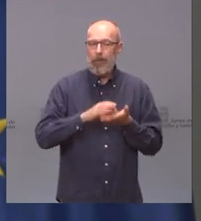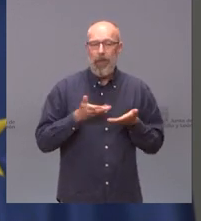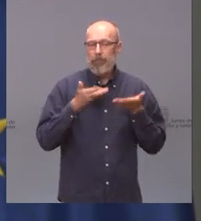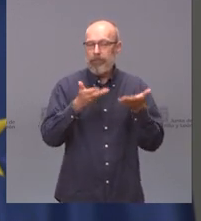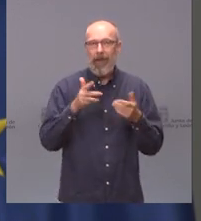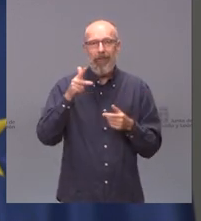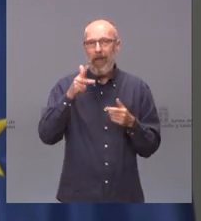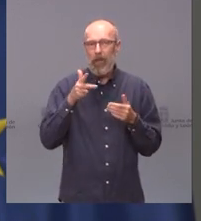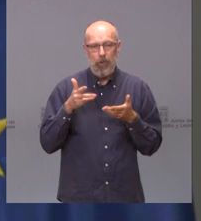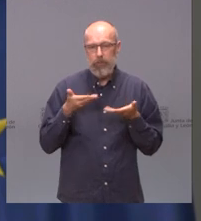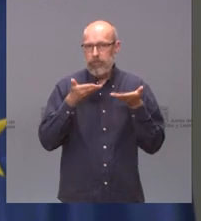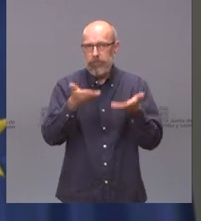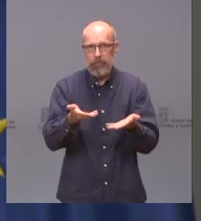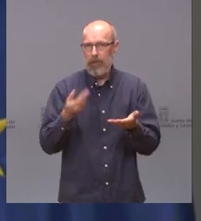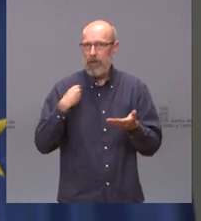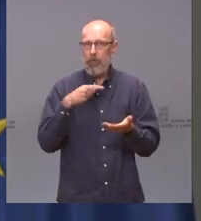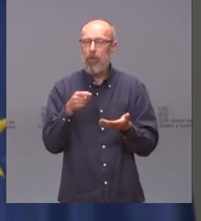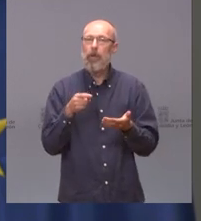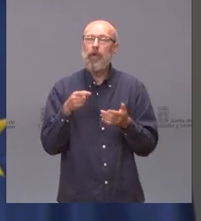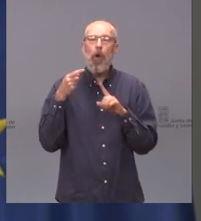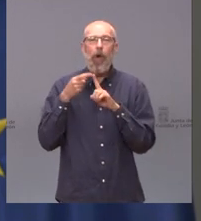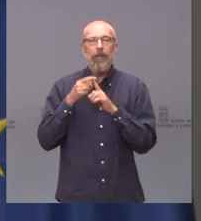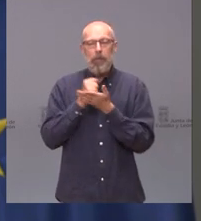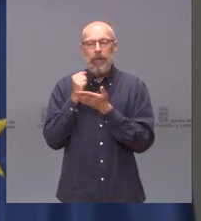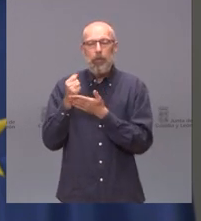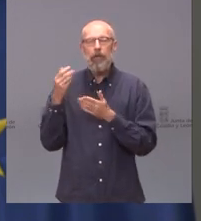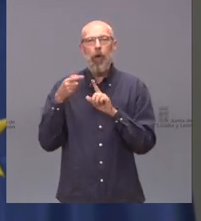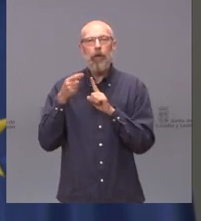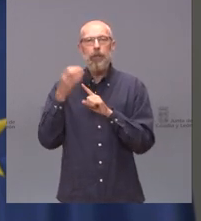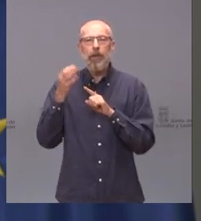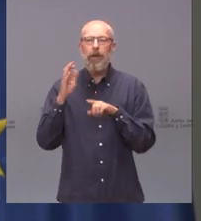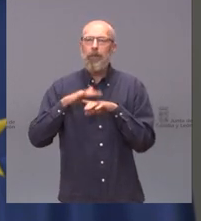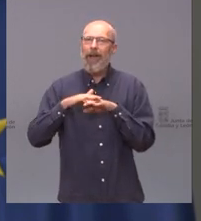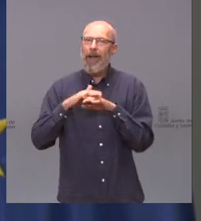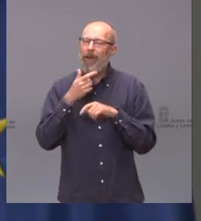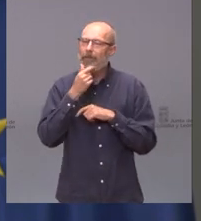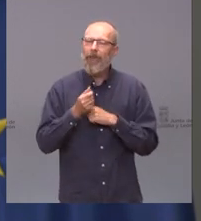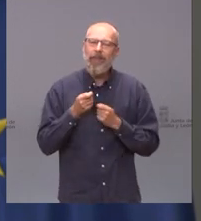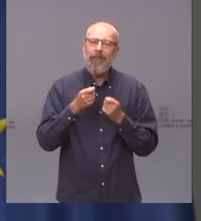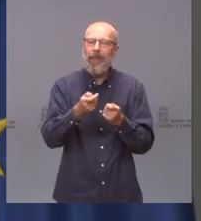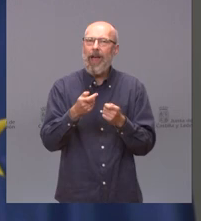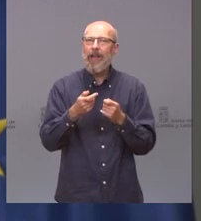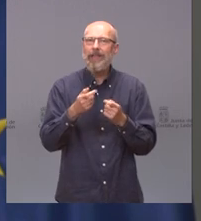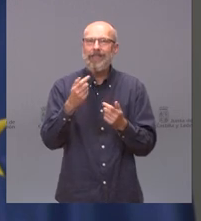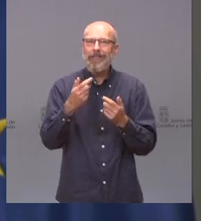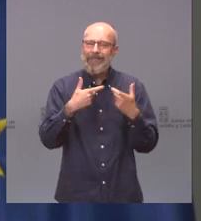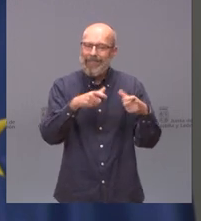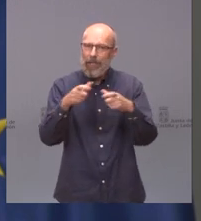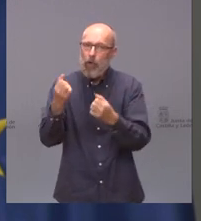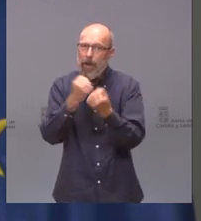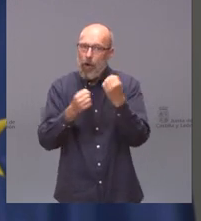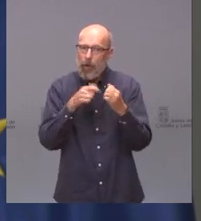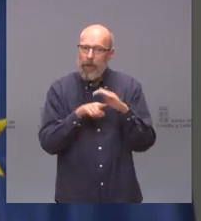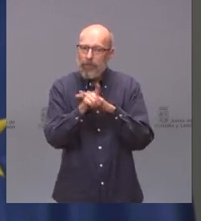se trata de facilitar la reactivación de sectores económicos que están muy necesitados de esa